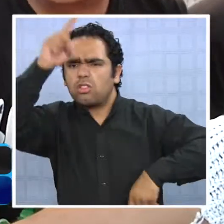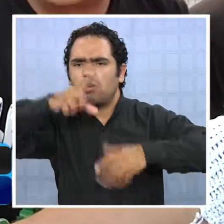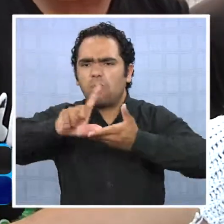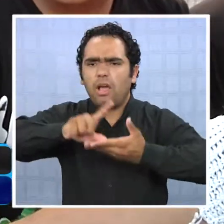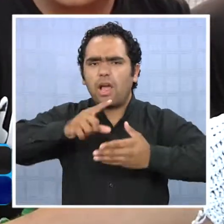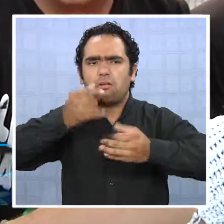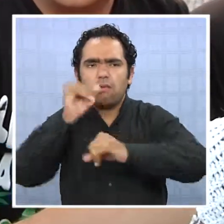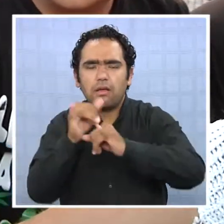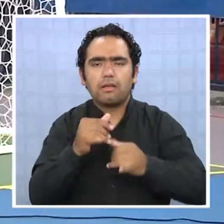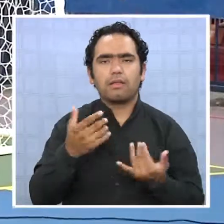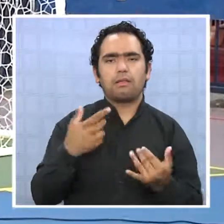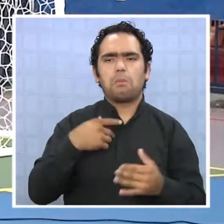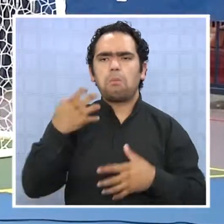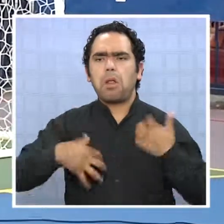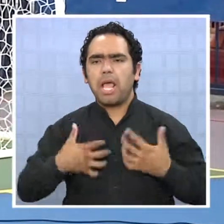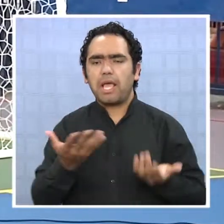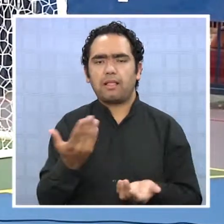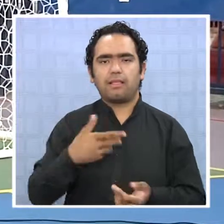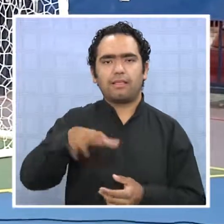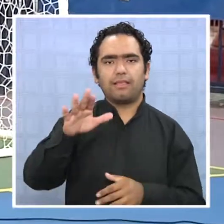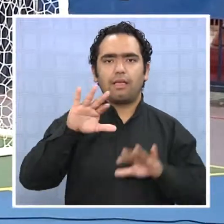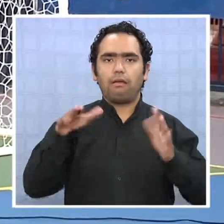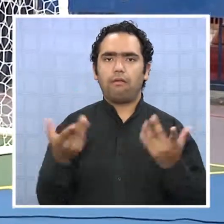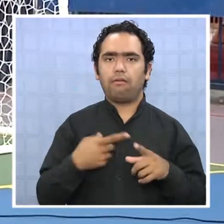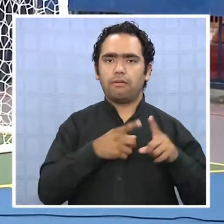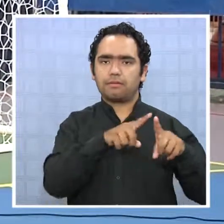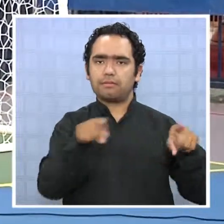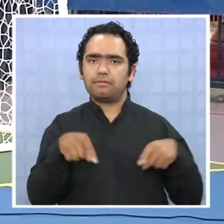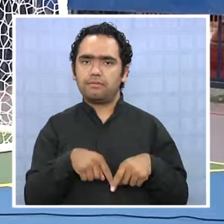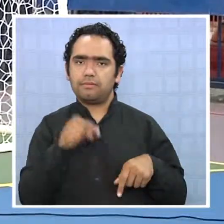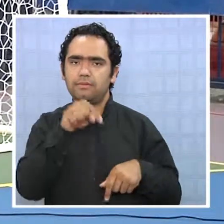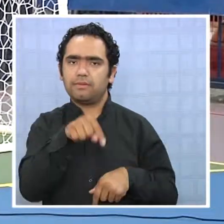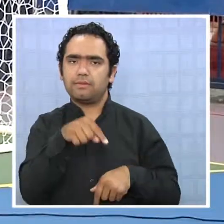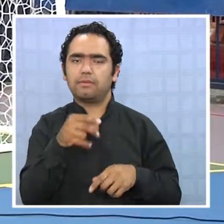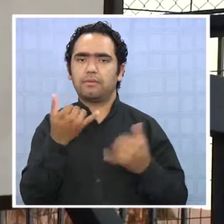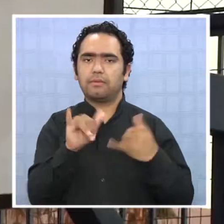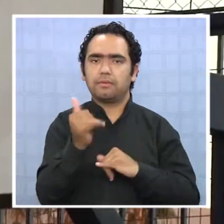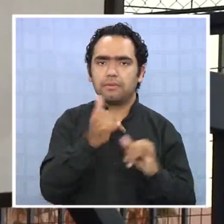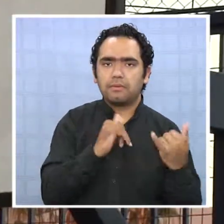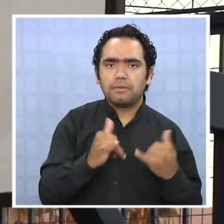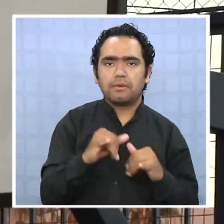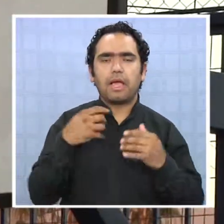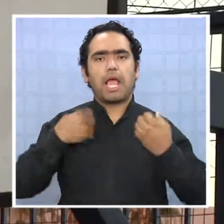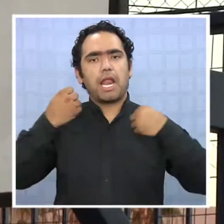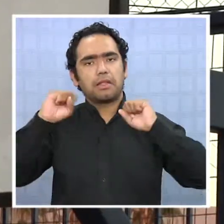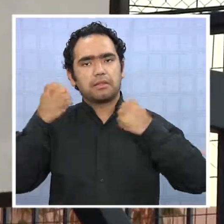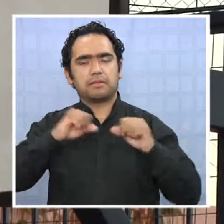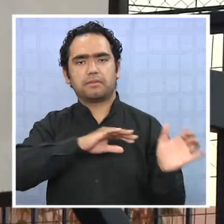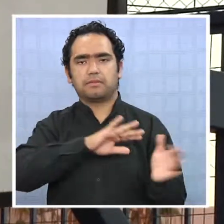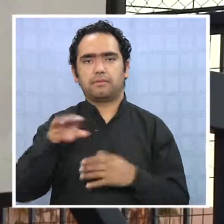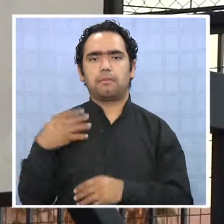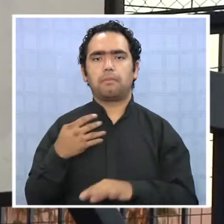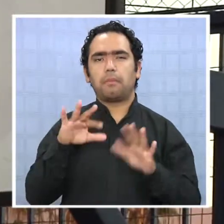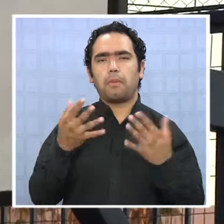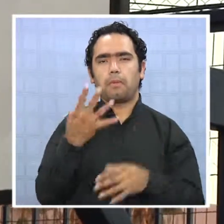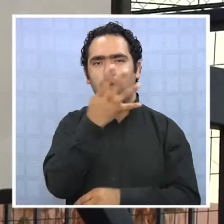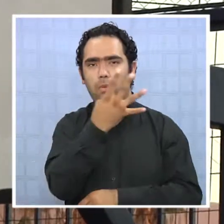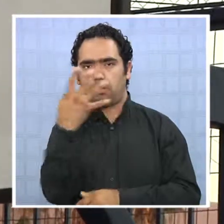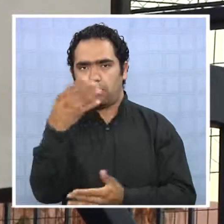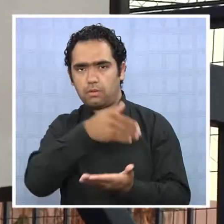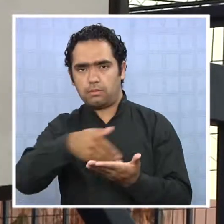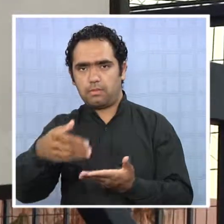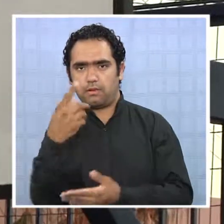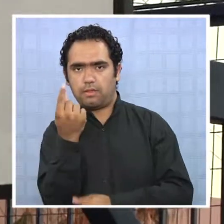otro lado para no molestar, y que va acá porque estábamos esperando este momento para venir a jugar y a entrenar por la población. Fueron 44